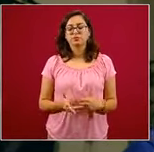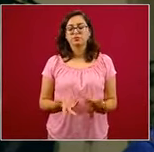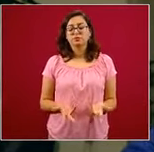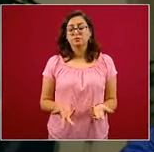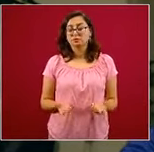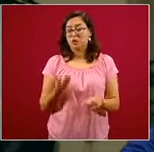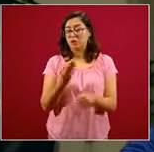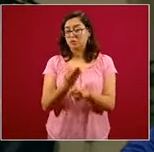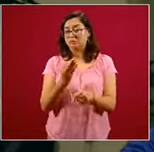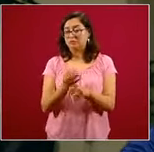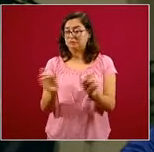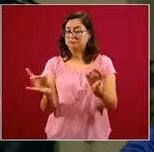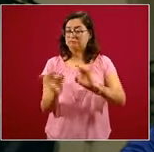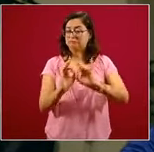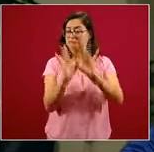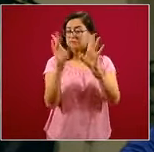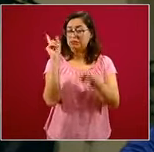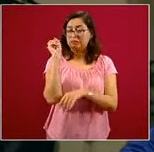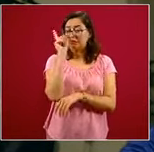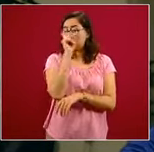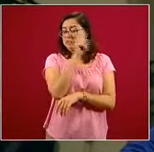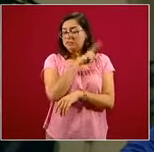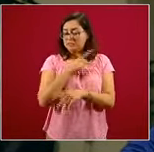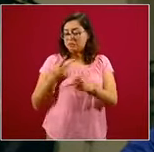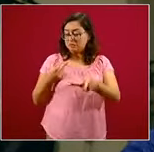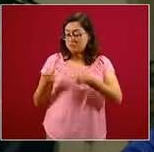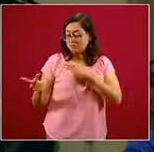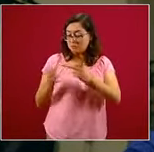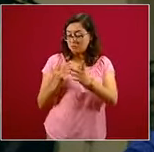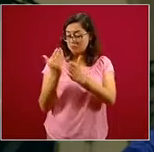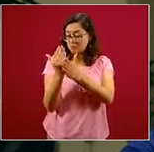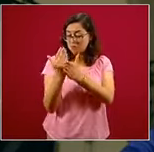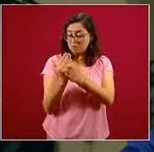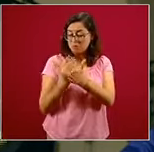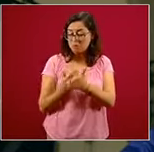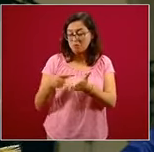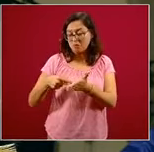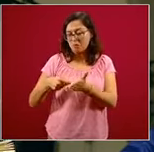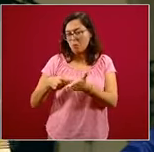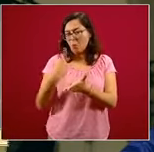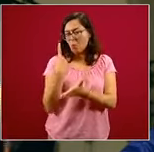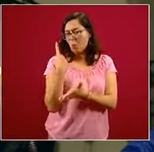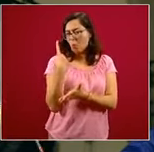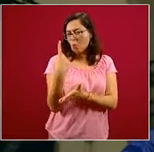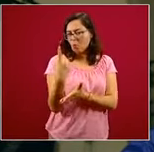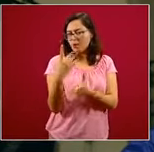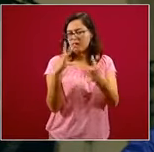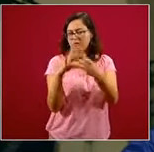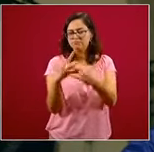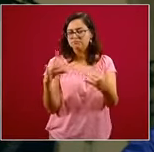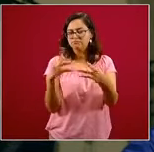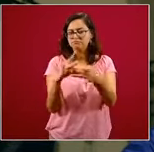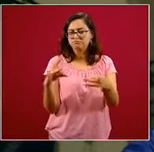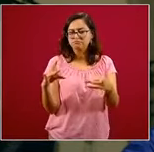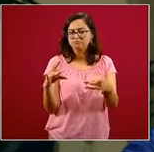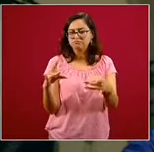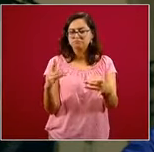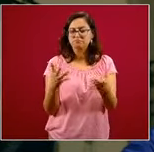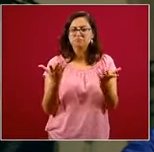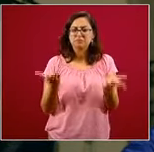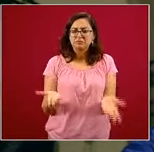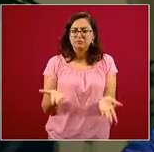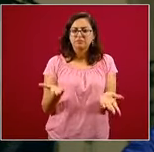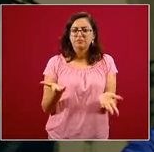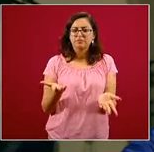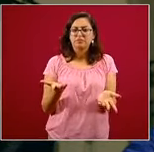crítica que vivimos en el país, decía que era acortar, disminuir